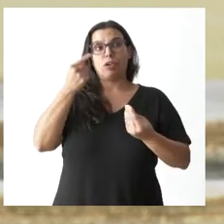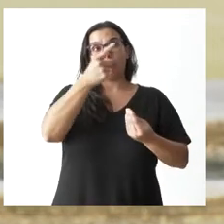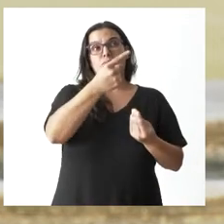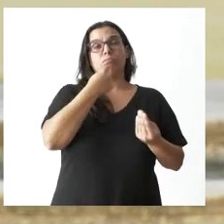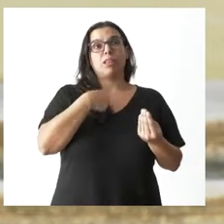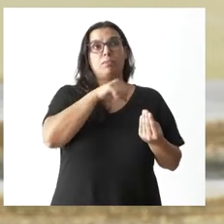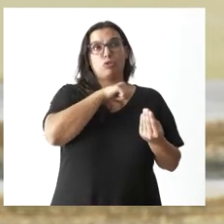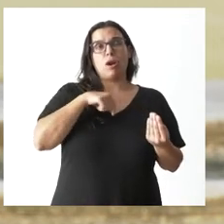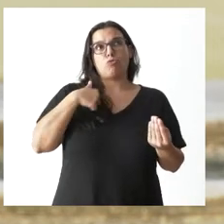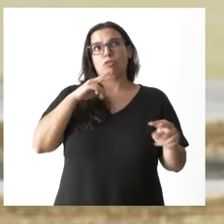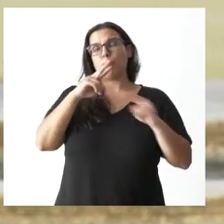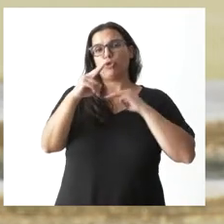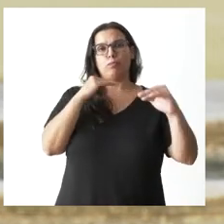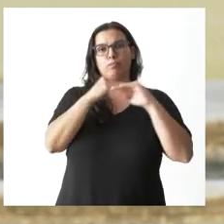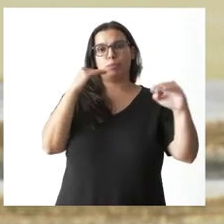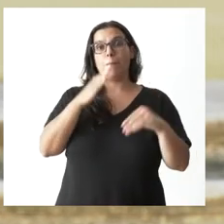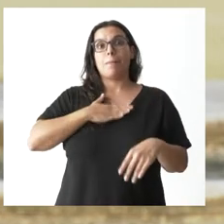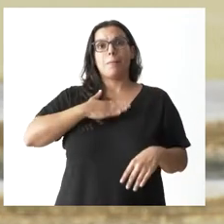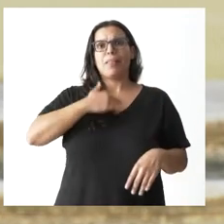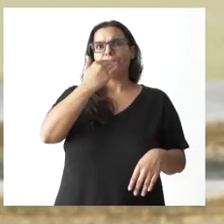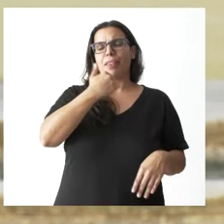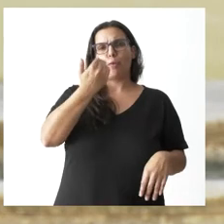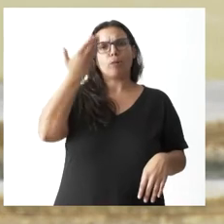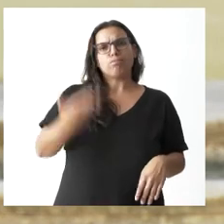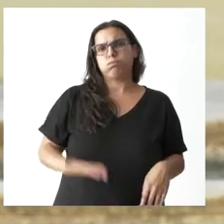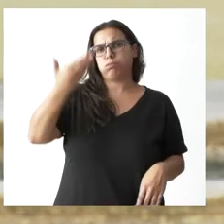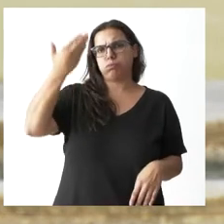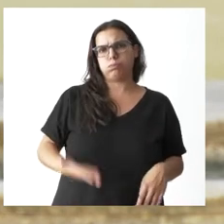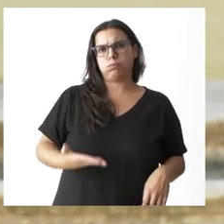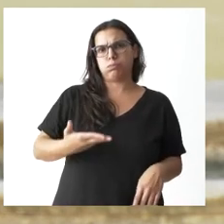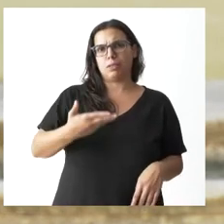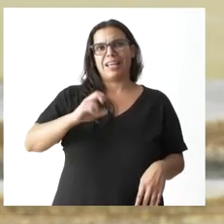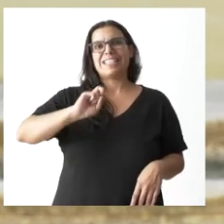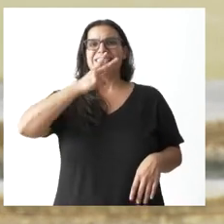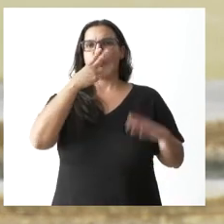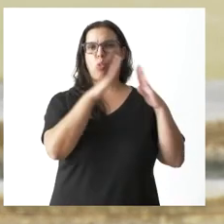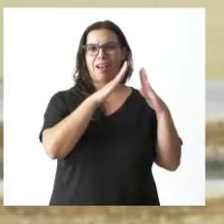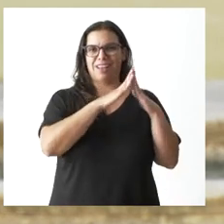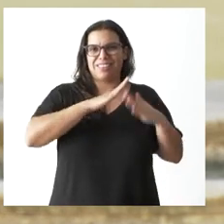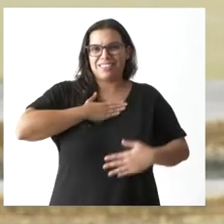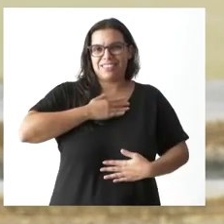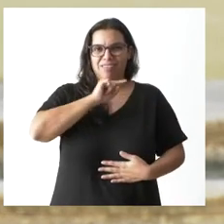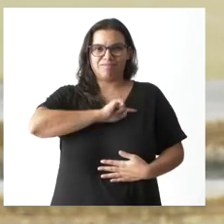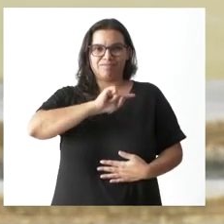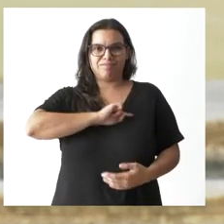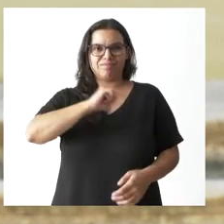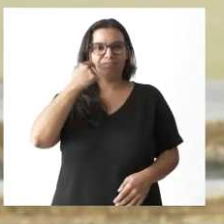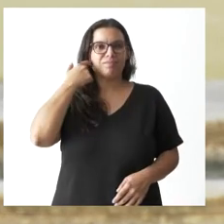para mí Zamora significa mucho es mi segunda casa no sólo porque